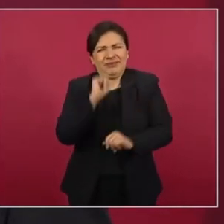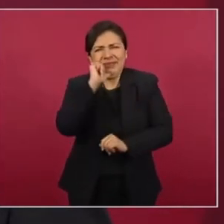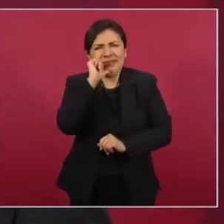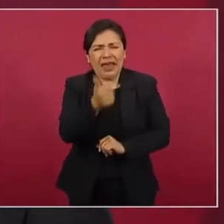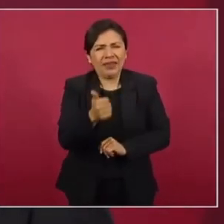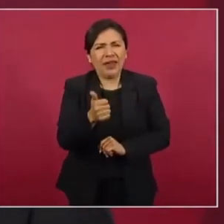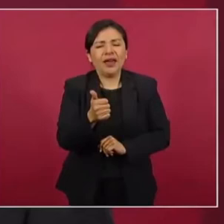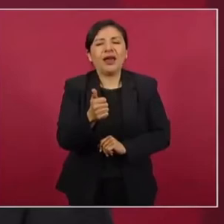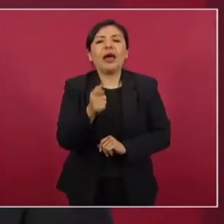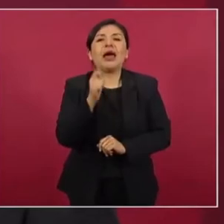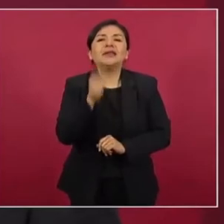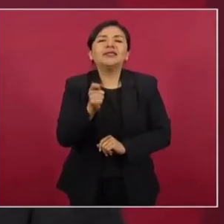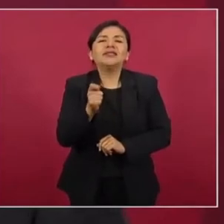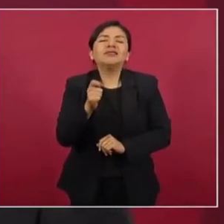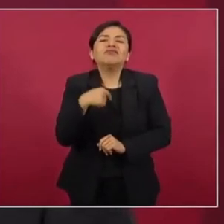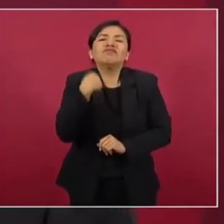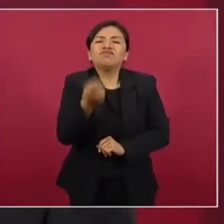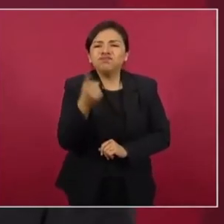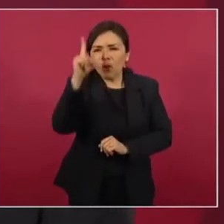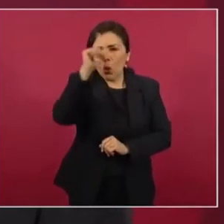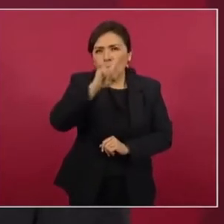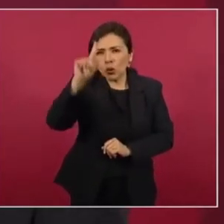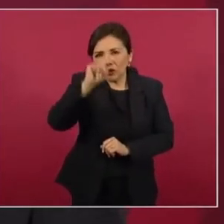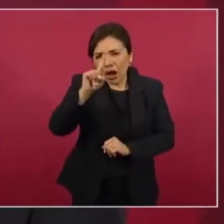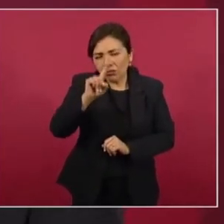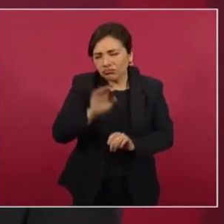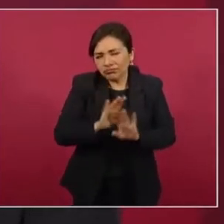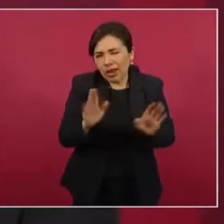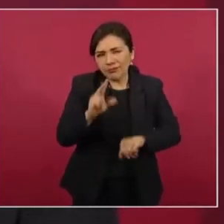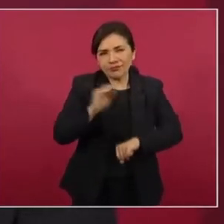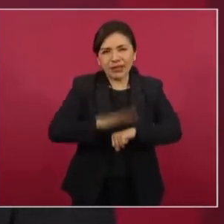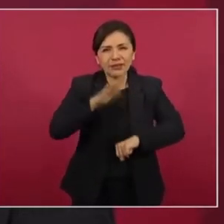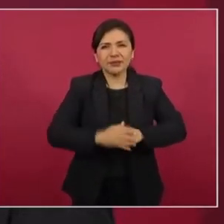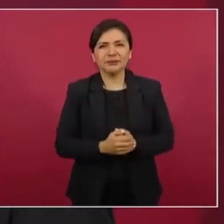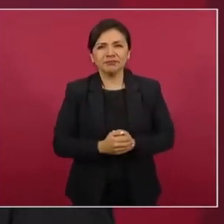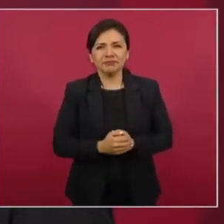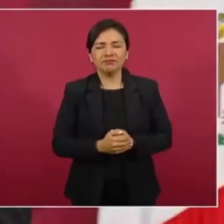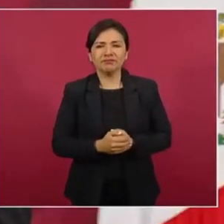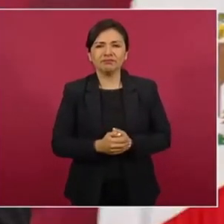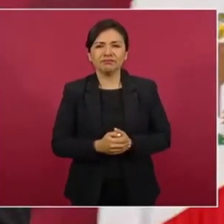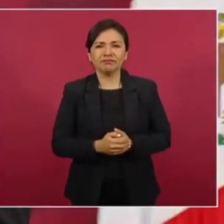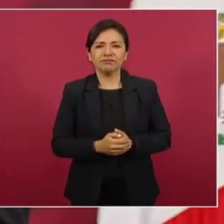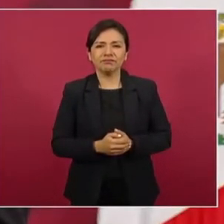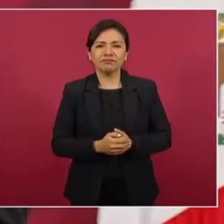es hasta una recomendación de buena fe.